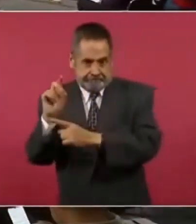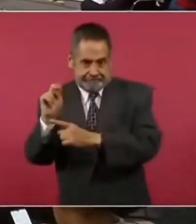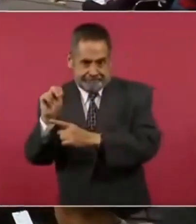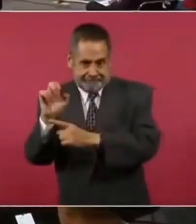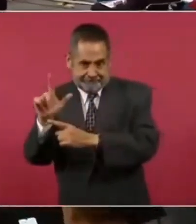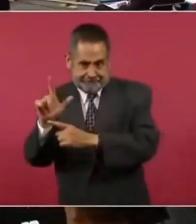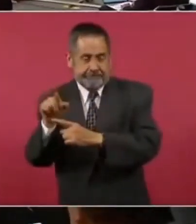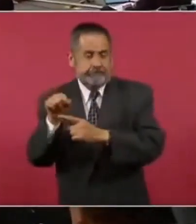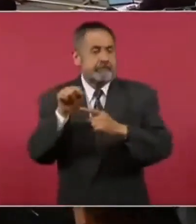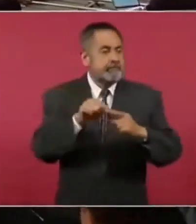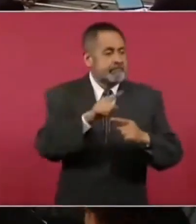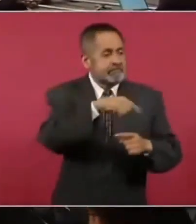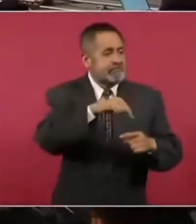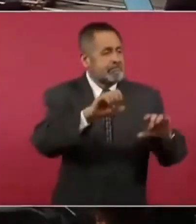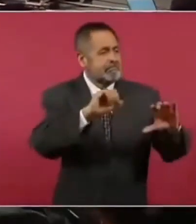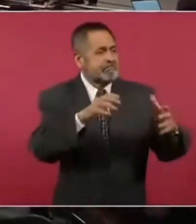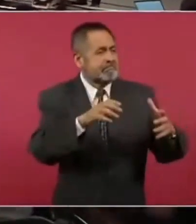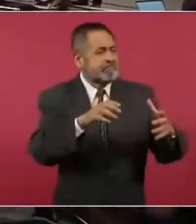es mediocre